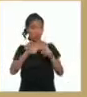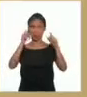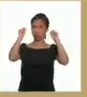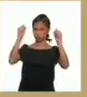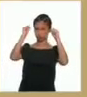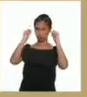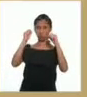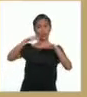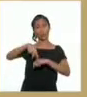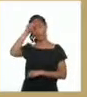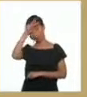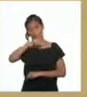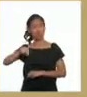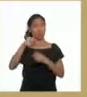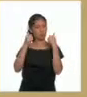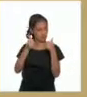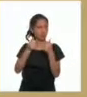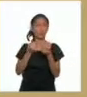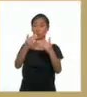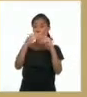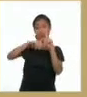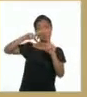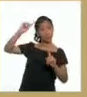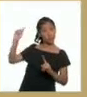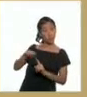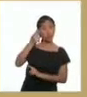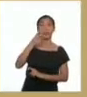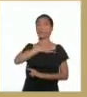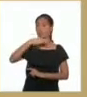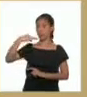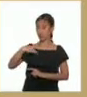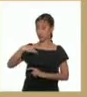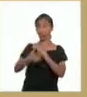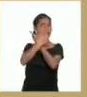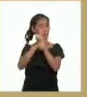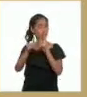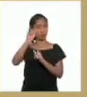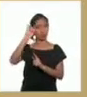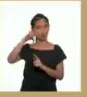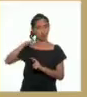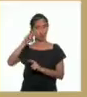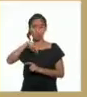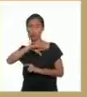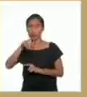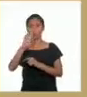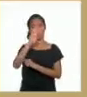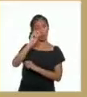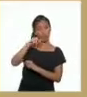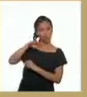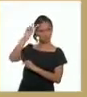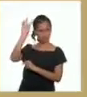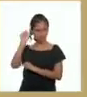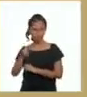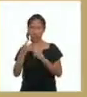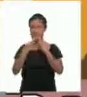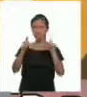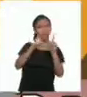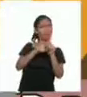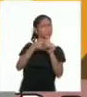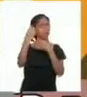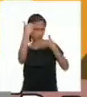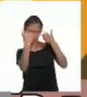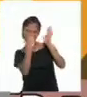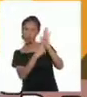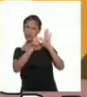honesta y decente fue primer ministro del libertador Simón Bolívar y participó de la redacción de la primera constitución del Perú